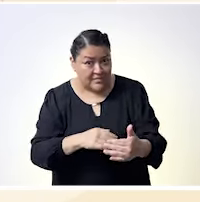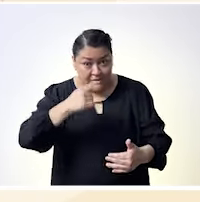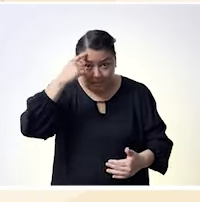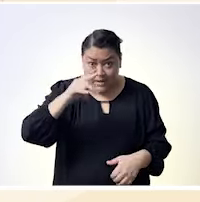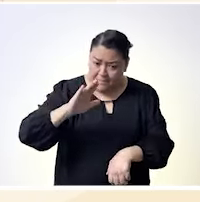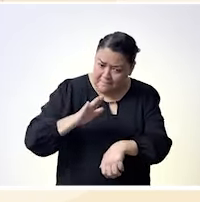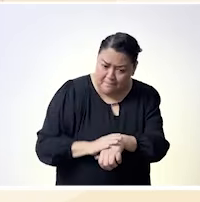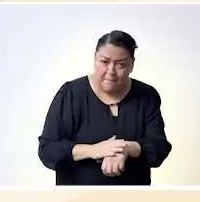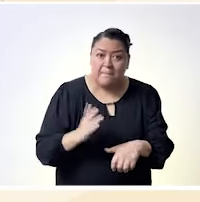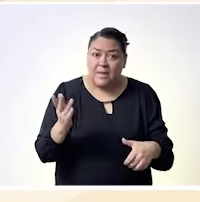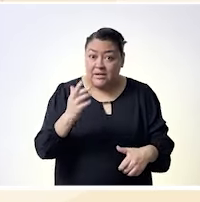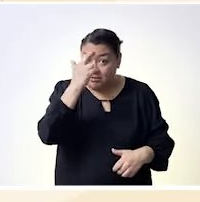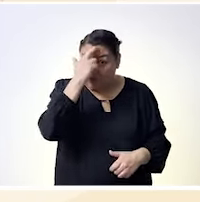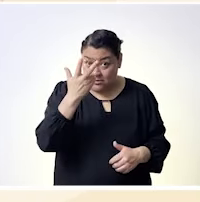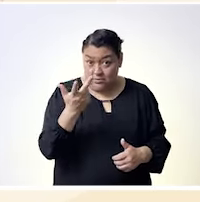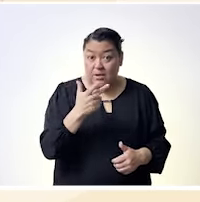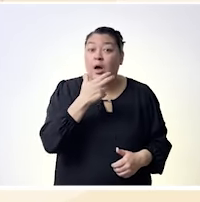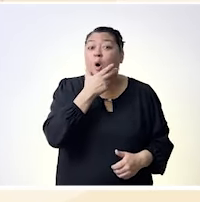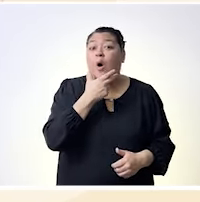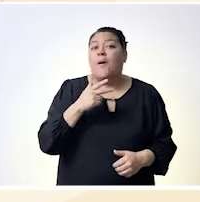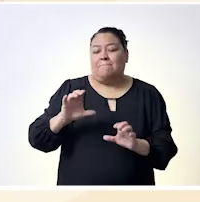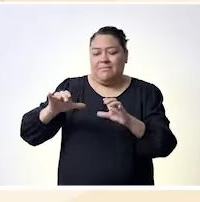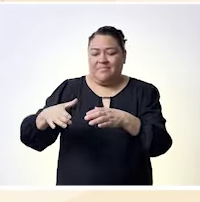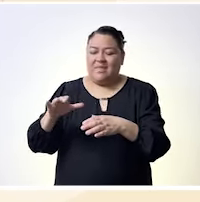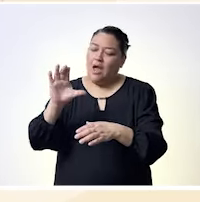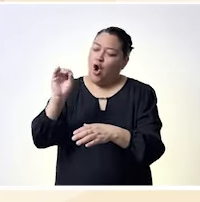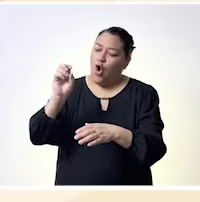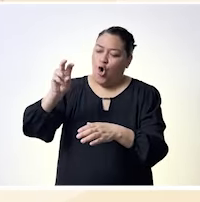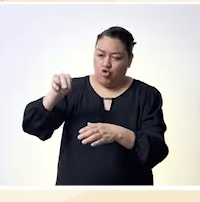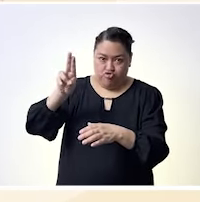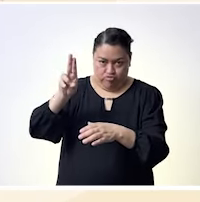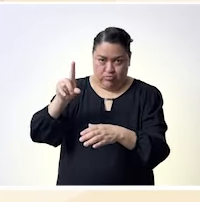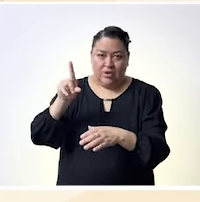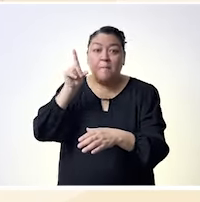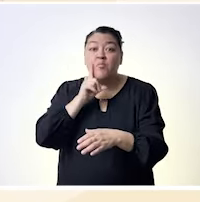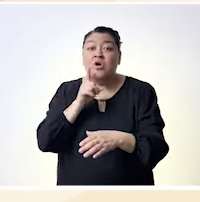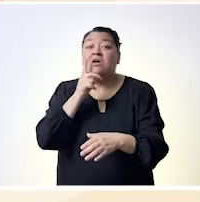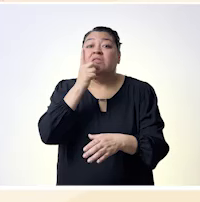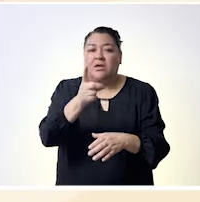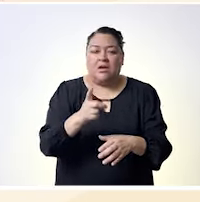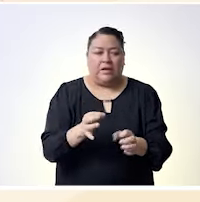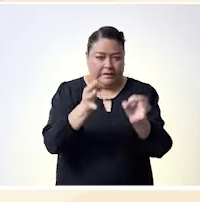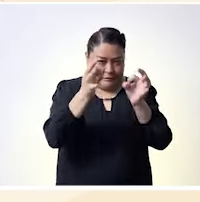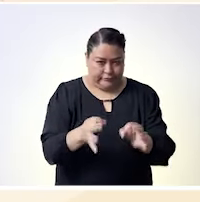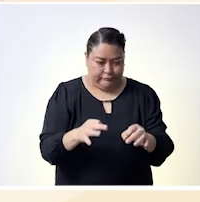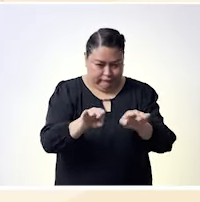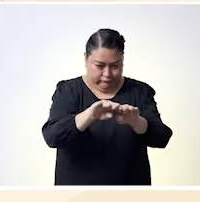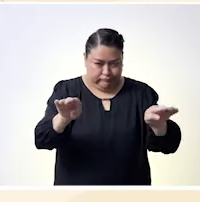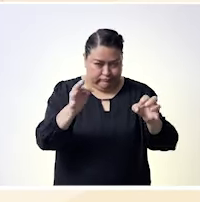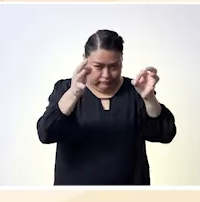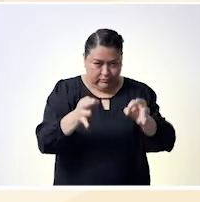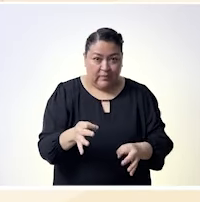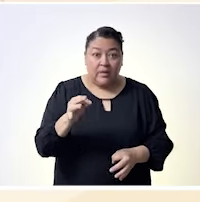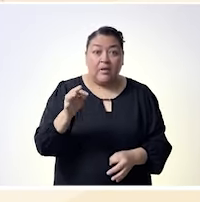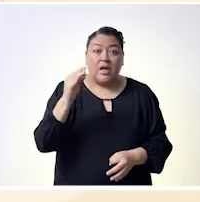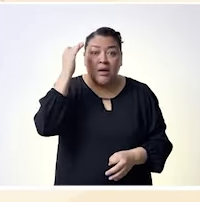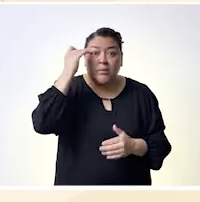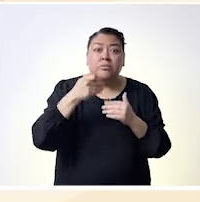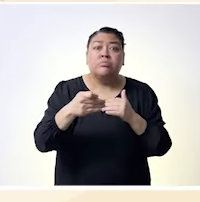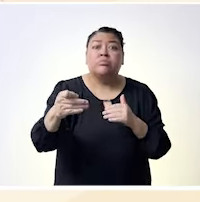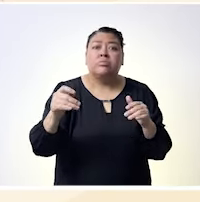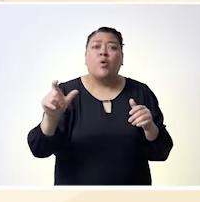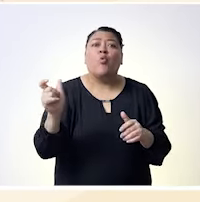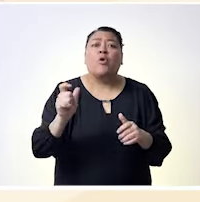alguna condición por alguna circunstancia se queda atorada ¿cómo le hacemos para que vaya también junto con nosotras